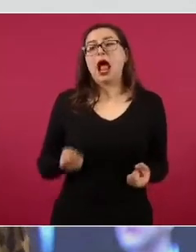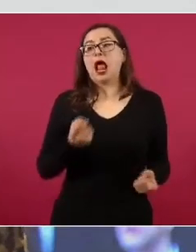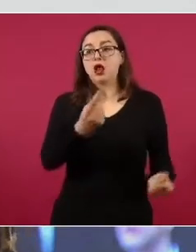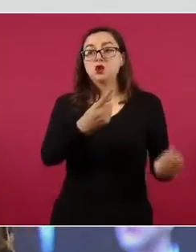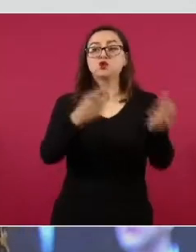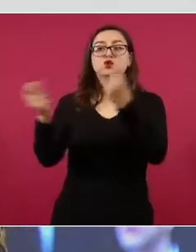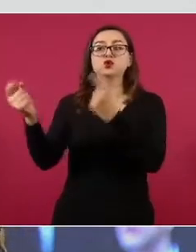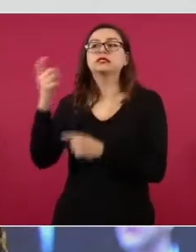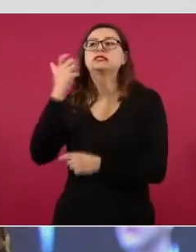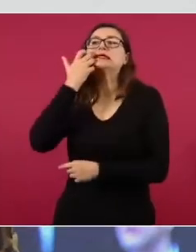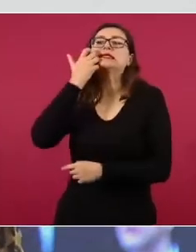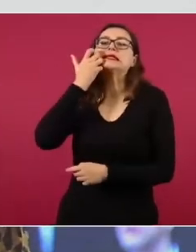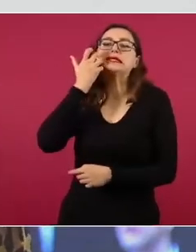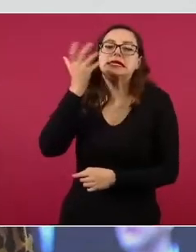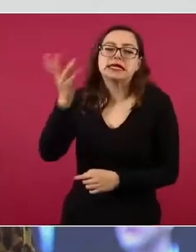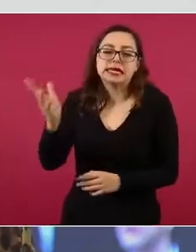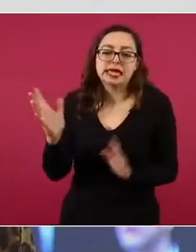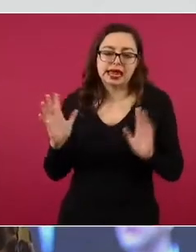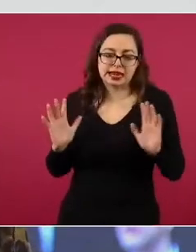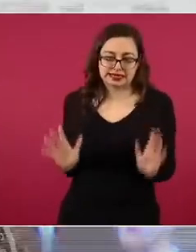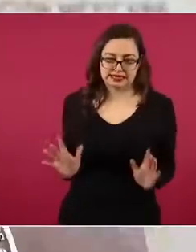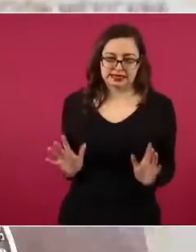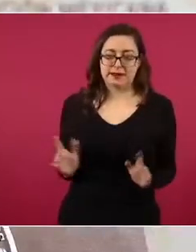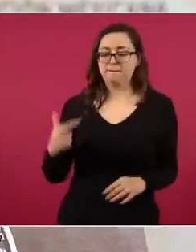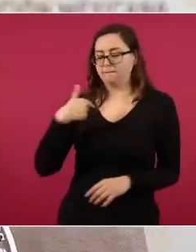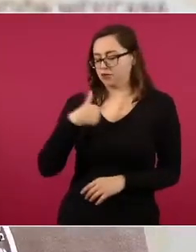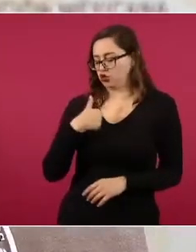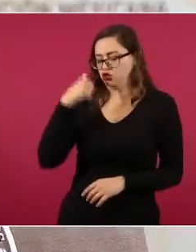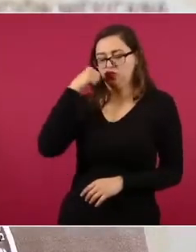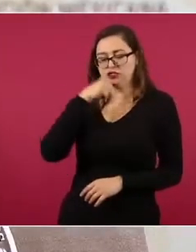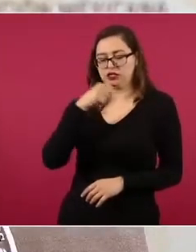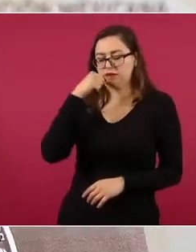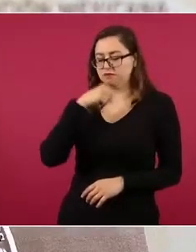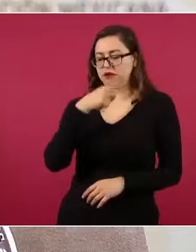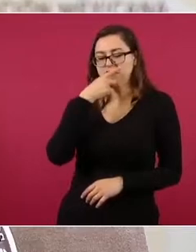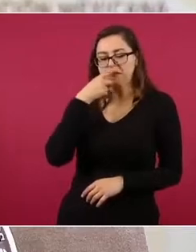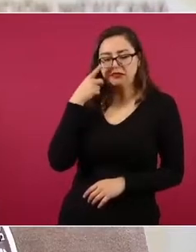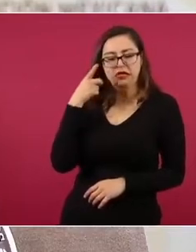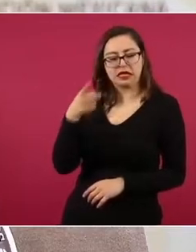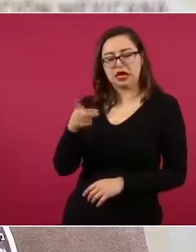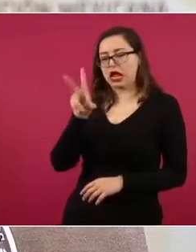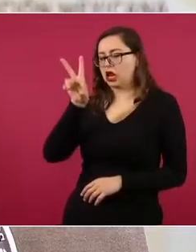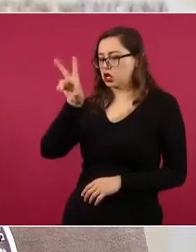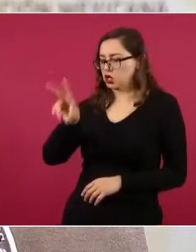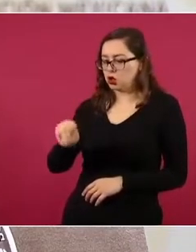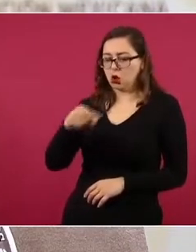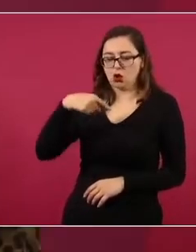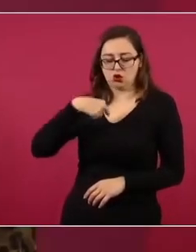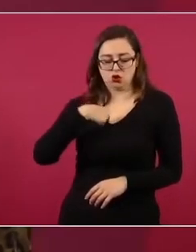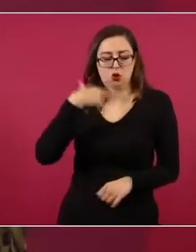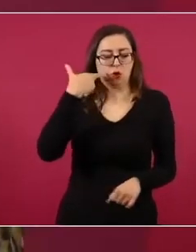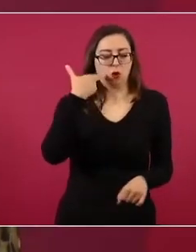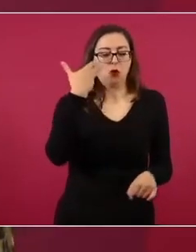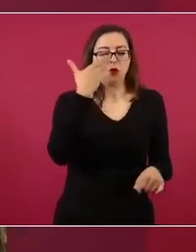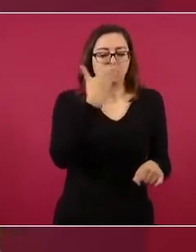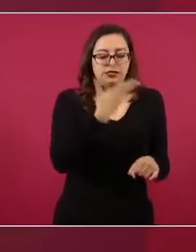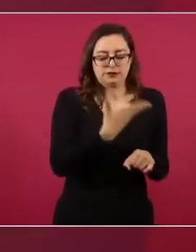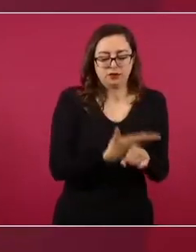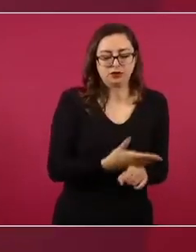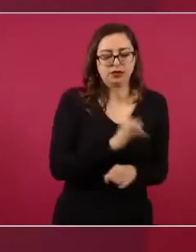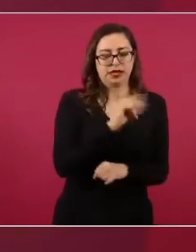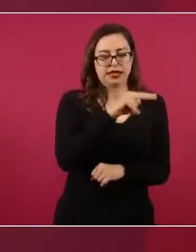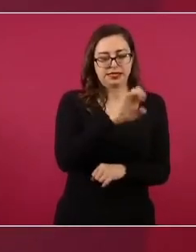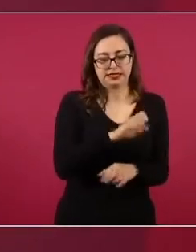pero he sido muy claro y contundente con mi respuesta. Yo tengo una responsabilidad que cumplir al Frente del INE hasta el 3 de abril